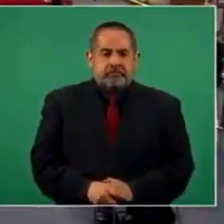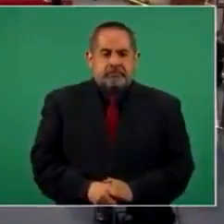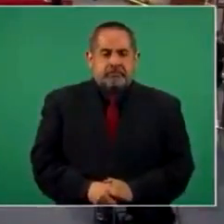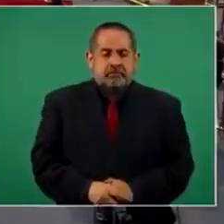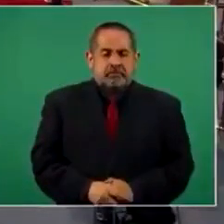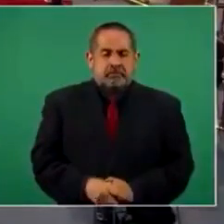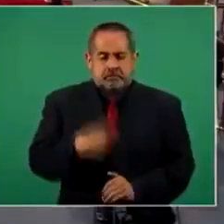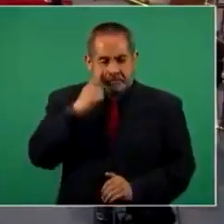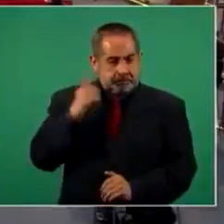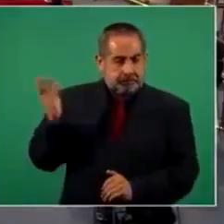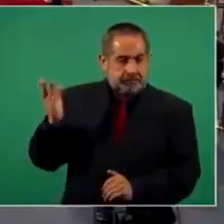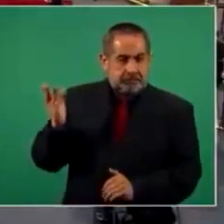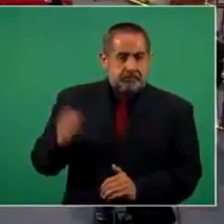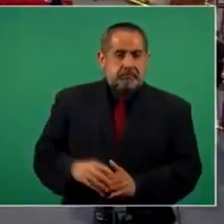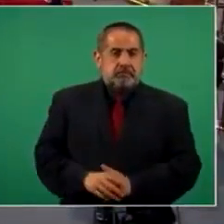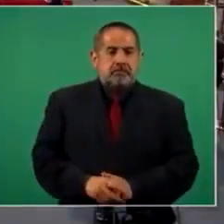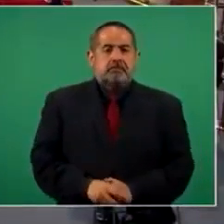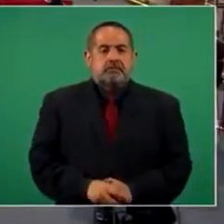mire,